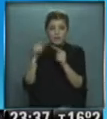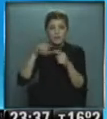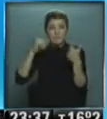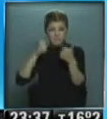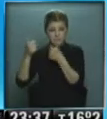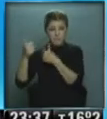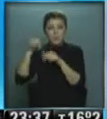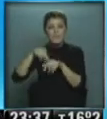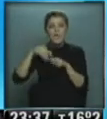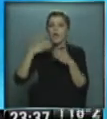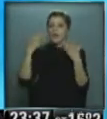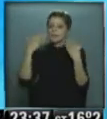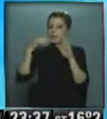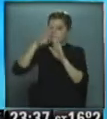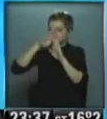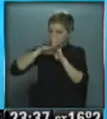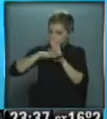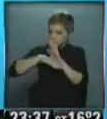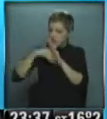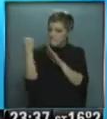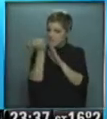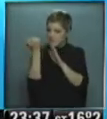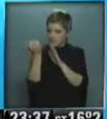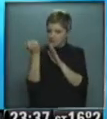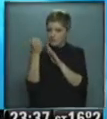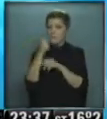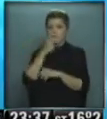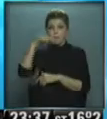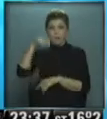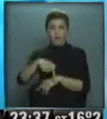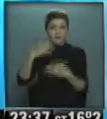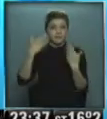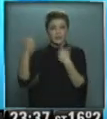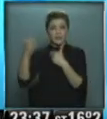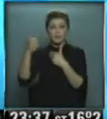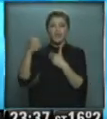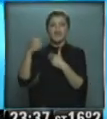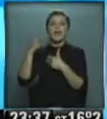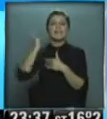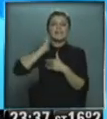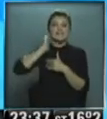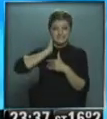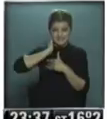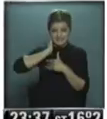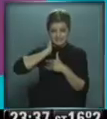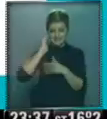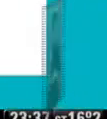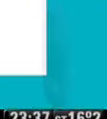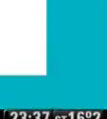descenso de la temperatura importante respecto de lo que estamos viviendo en estos días que por ejemplo ahora tenemos 16 grados 2 décimas